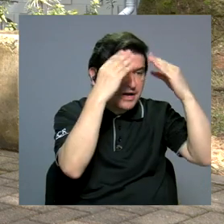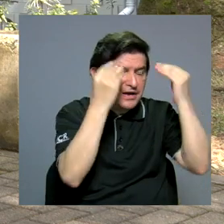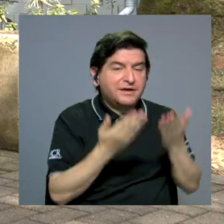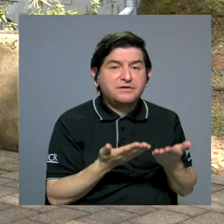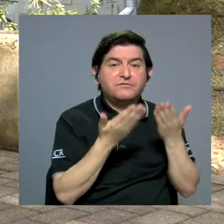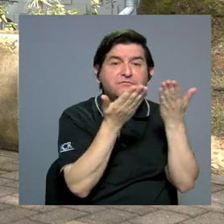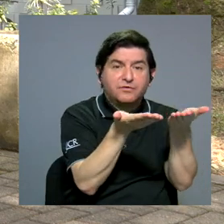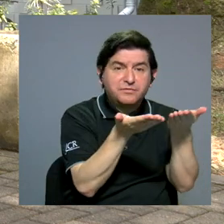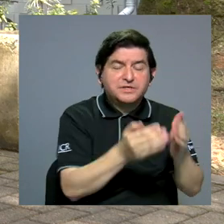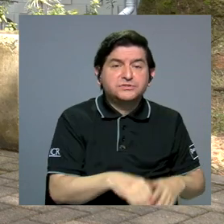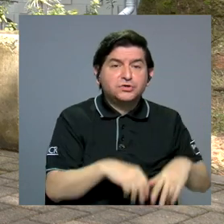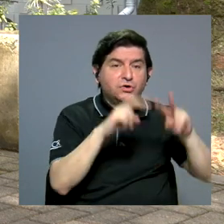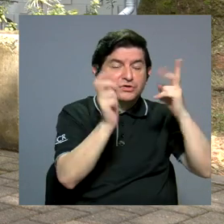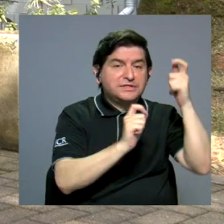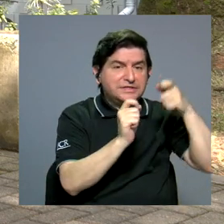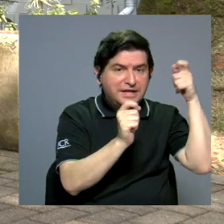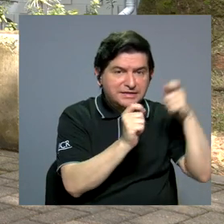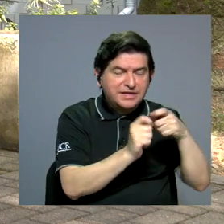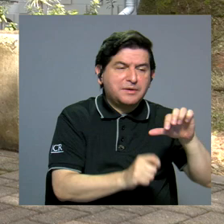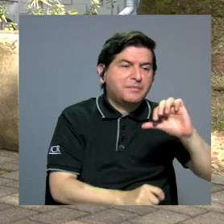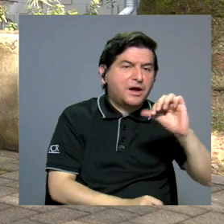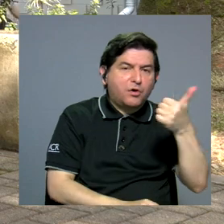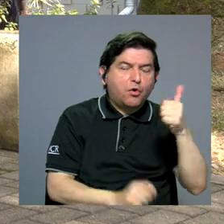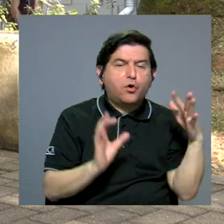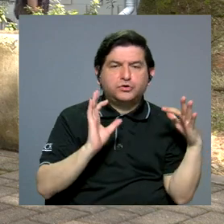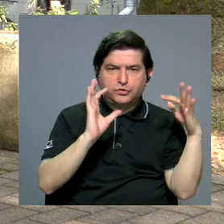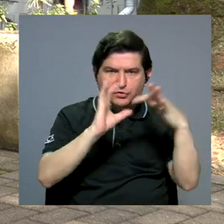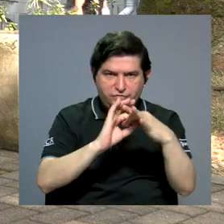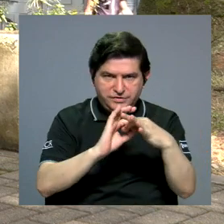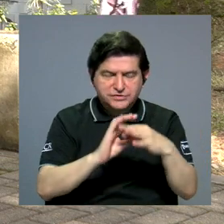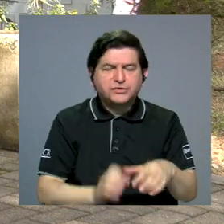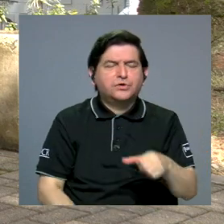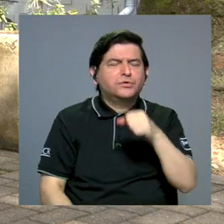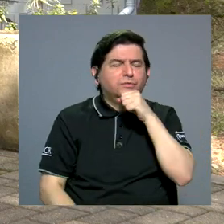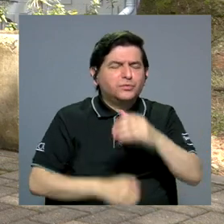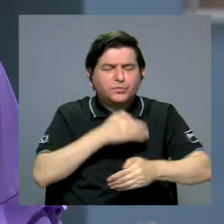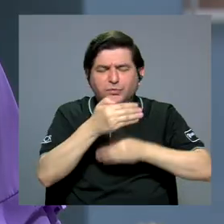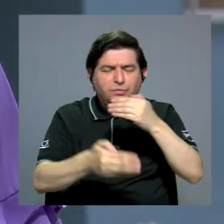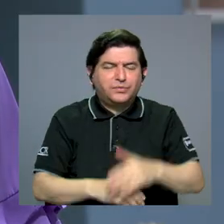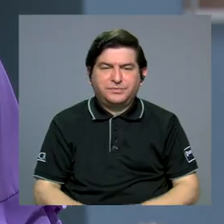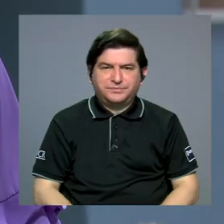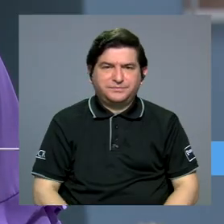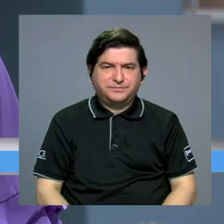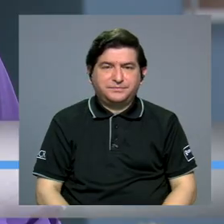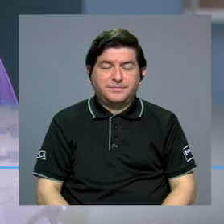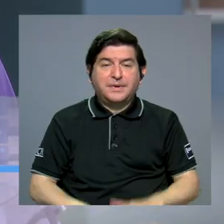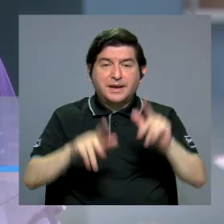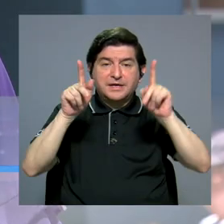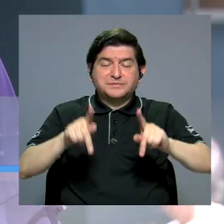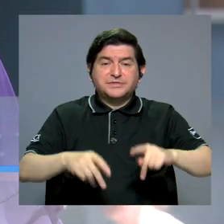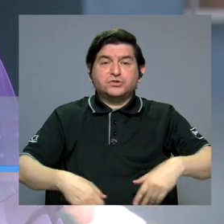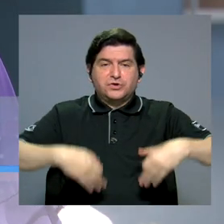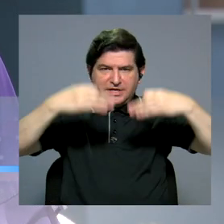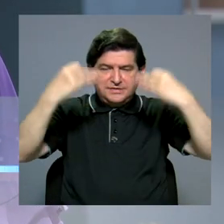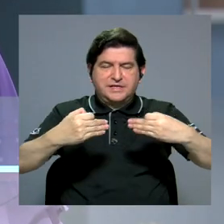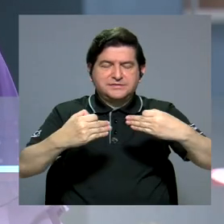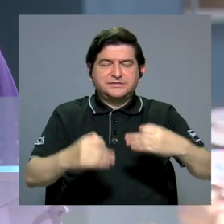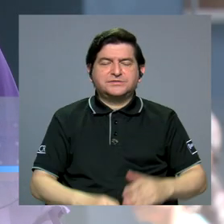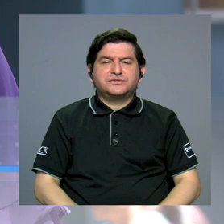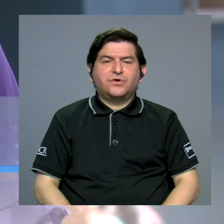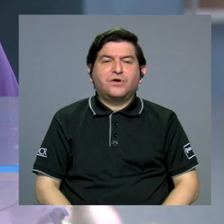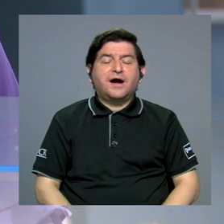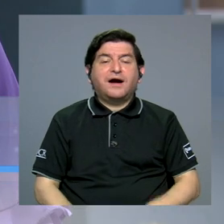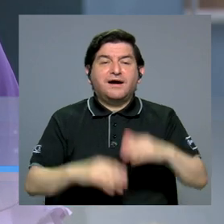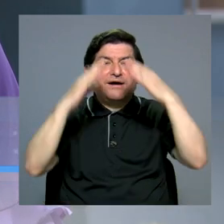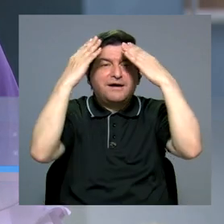información sobre este tema en específico y sobre otros relacionados con envejecimiento, para que los tomadores de decisiones tengan